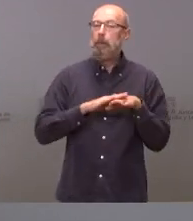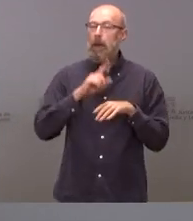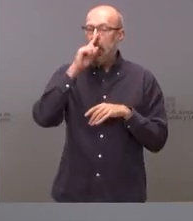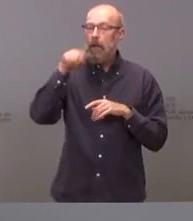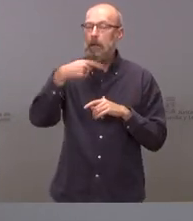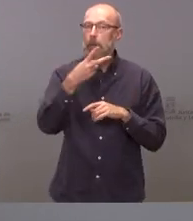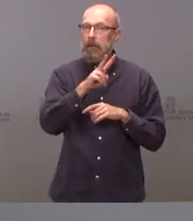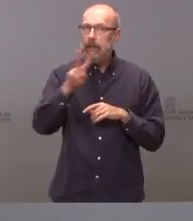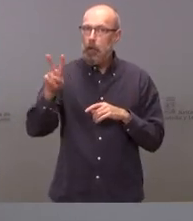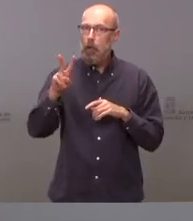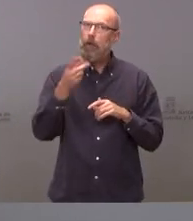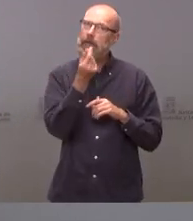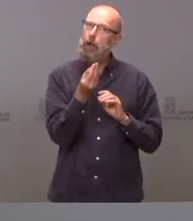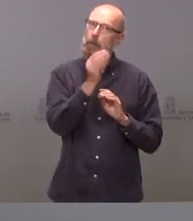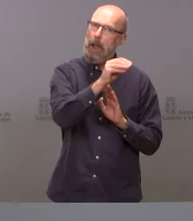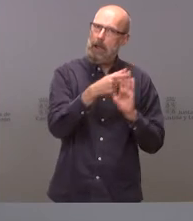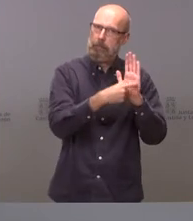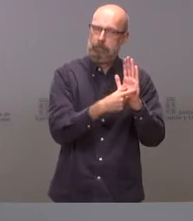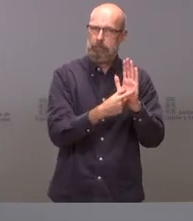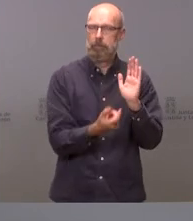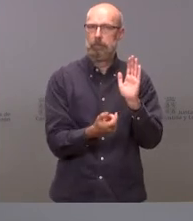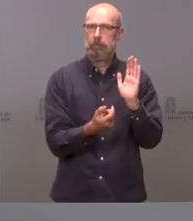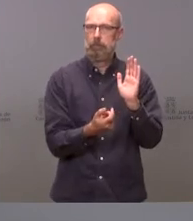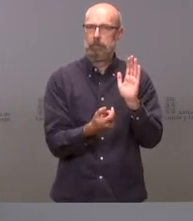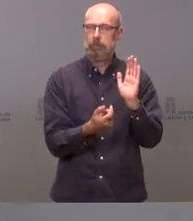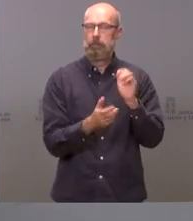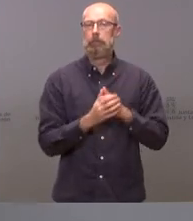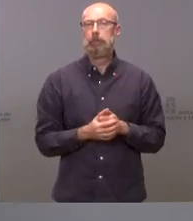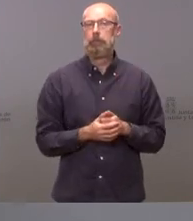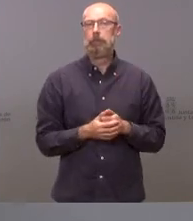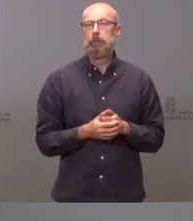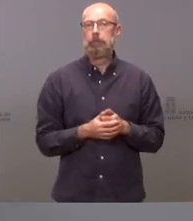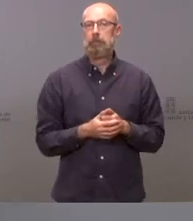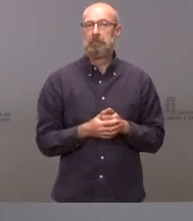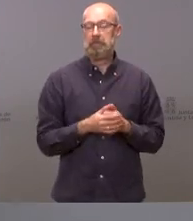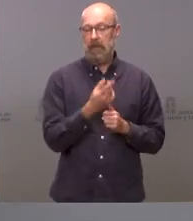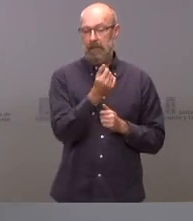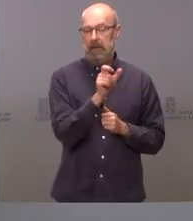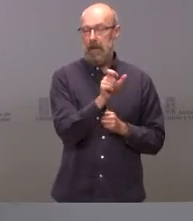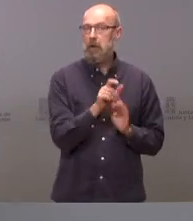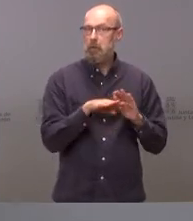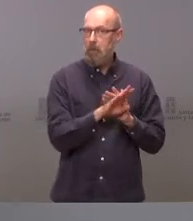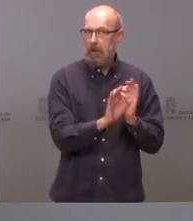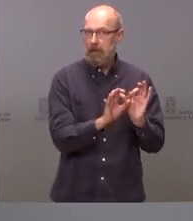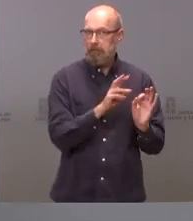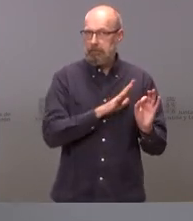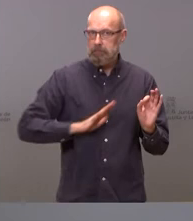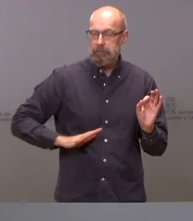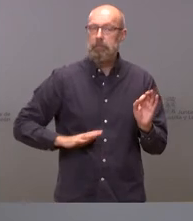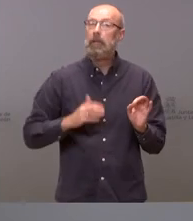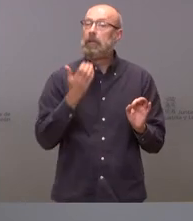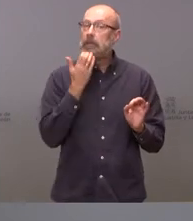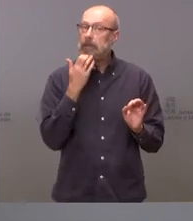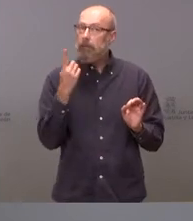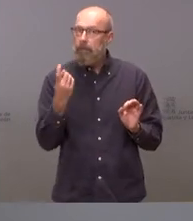que la que pusimos en el presupuesto del año 21 y por tanto esa dotación ahí está y si es necesaria